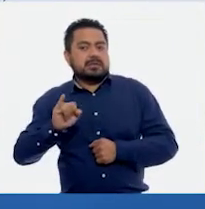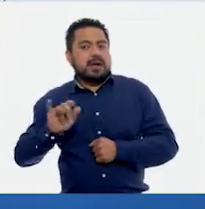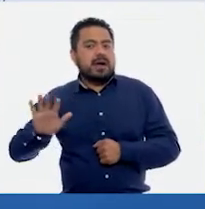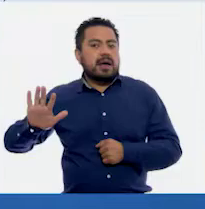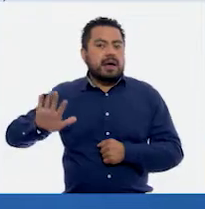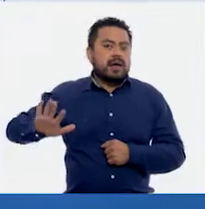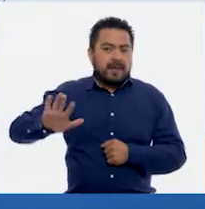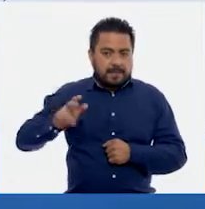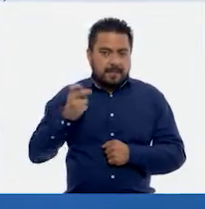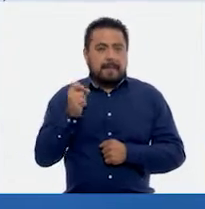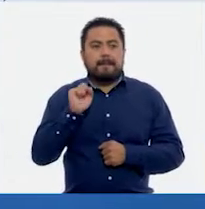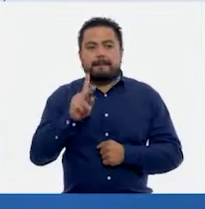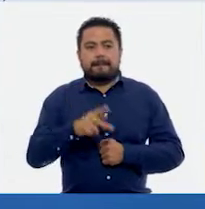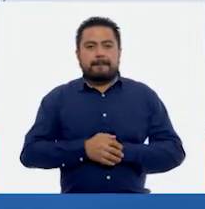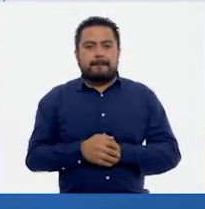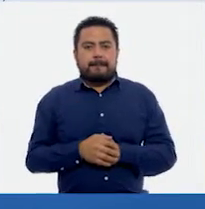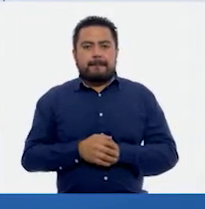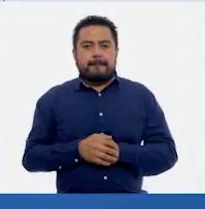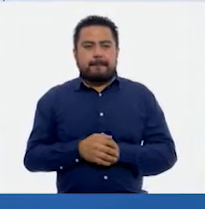Ajá.